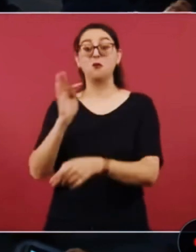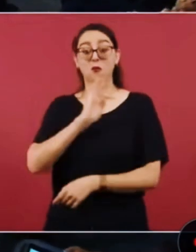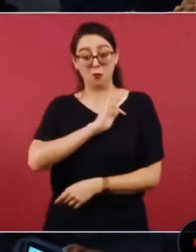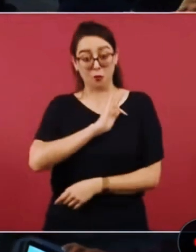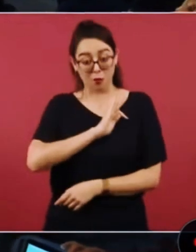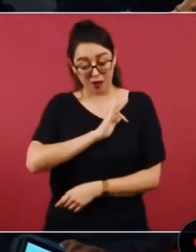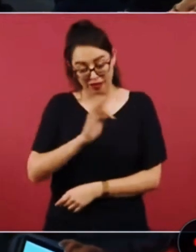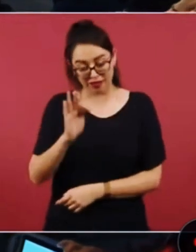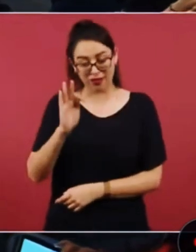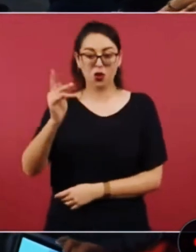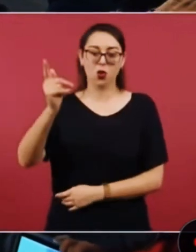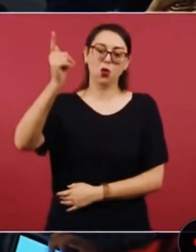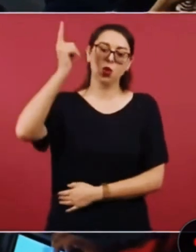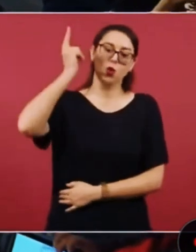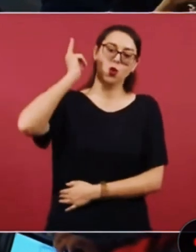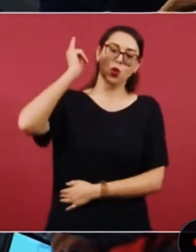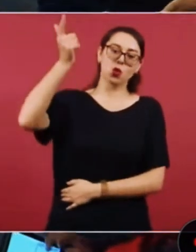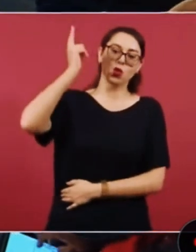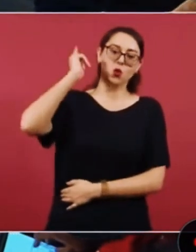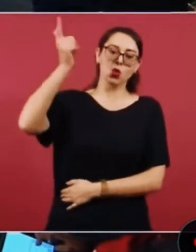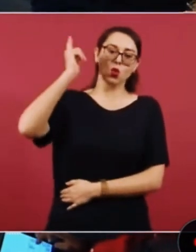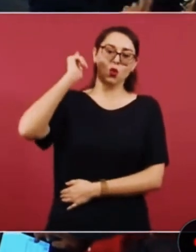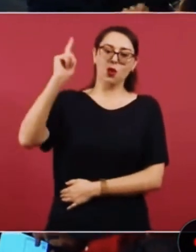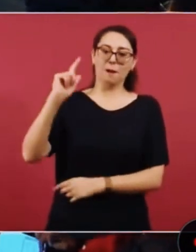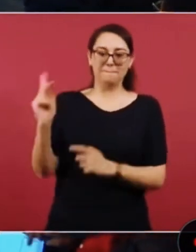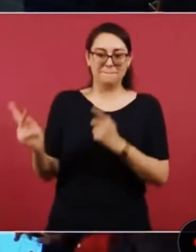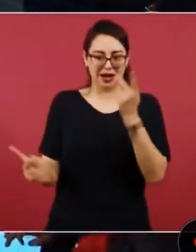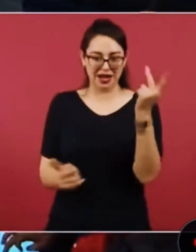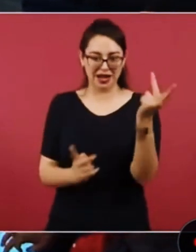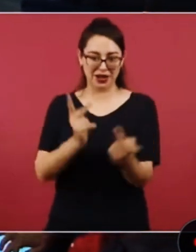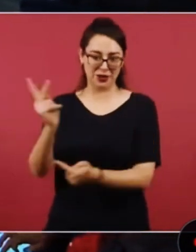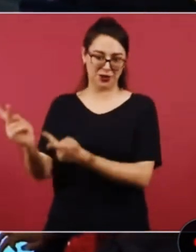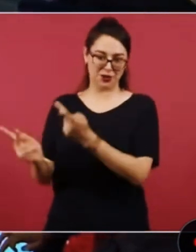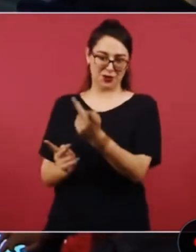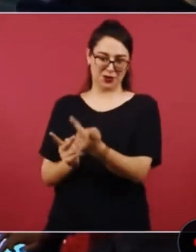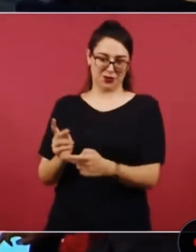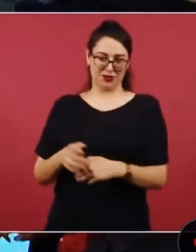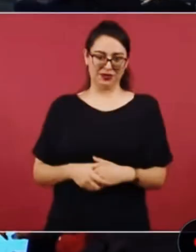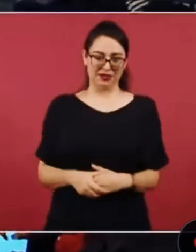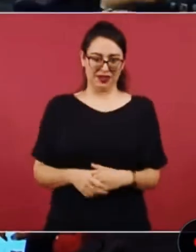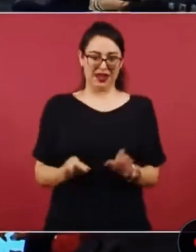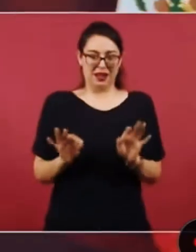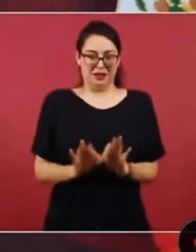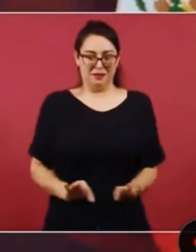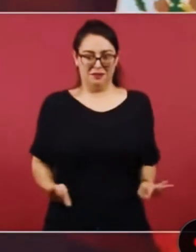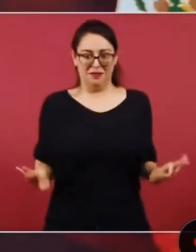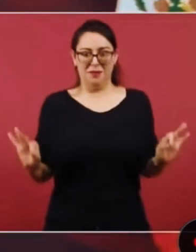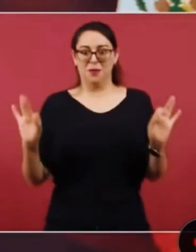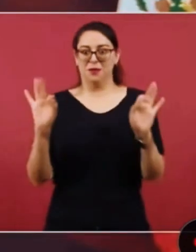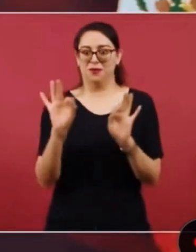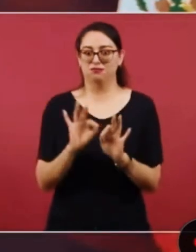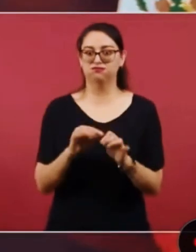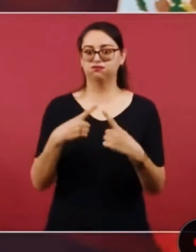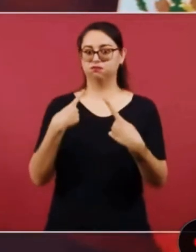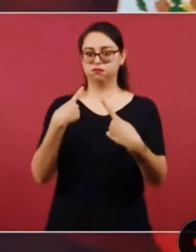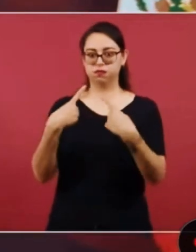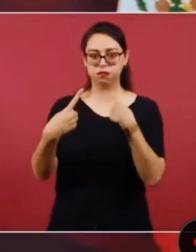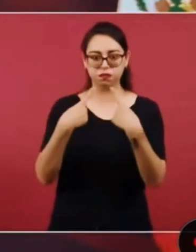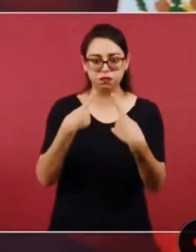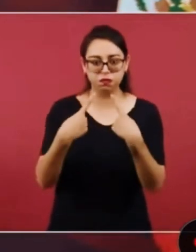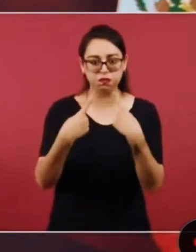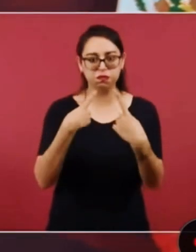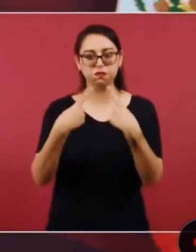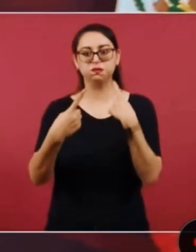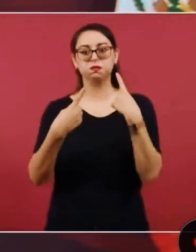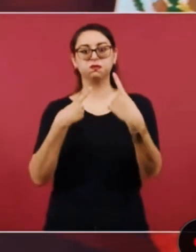y es una consulta pues para que se debata el tema que todos